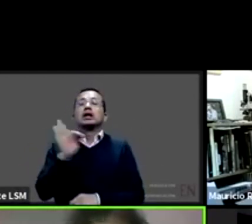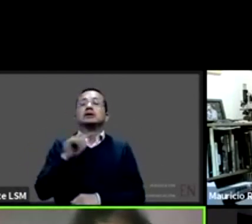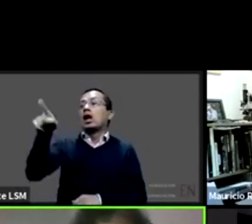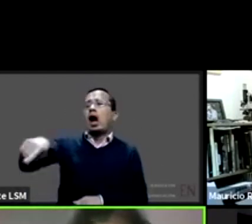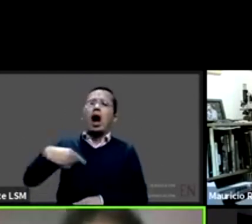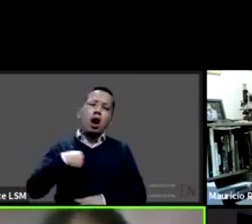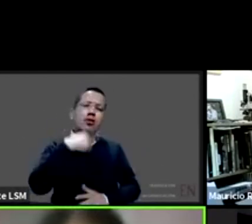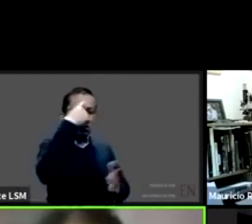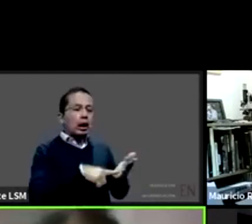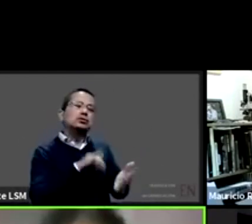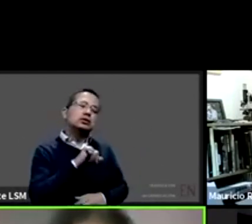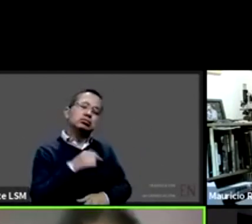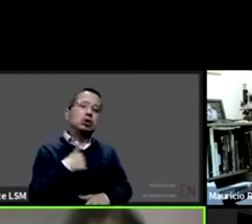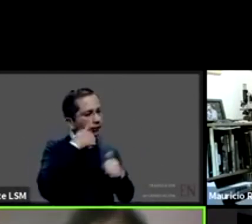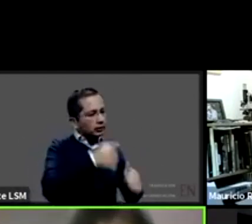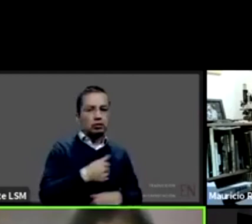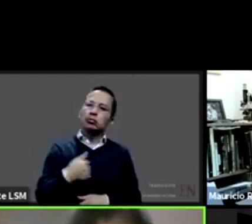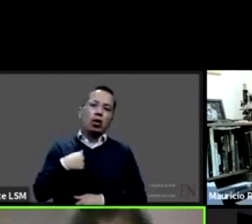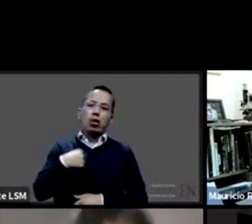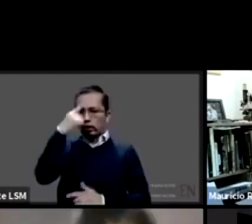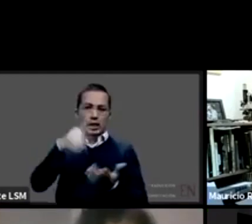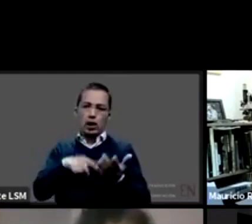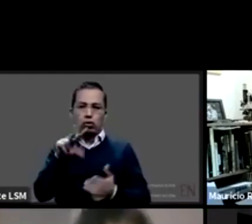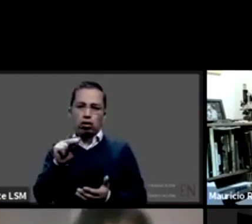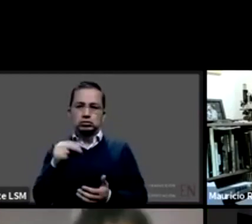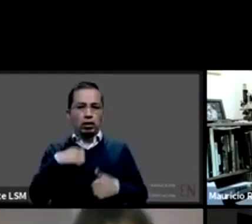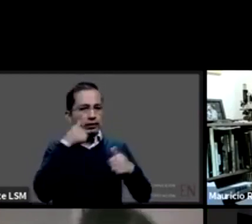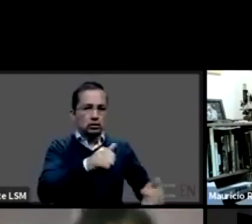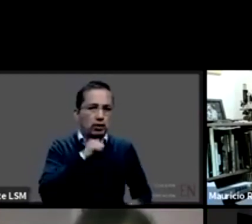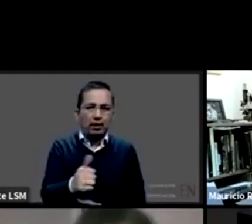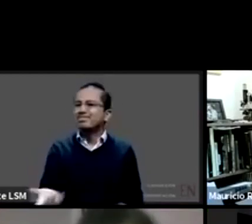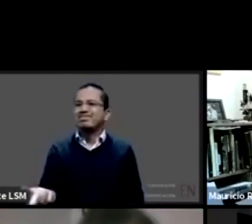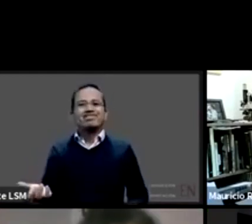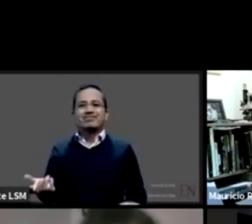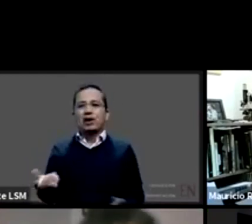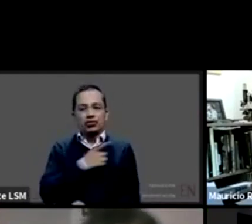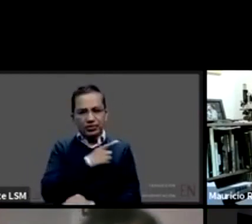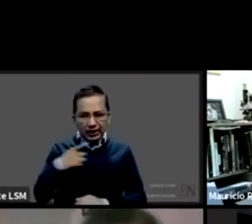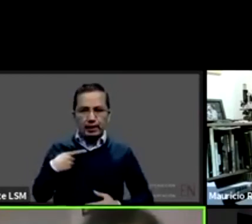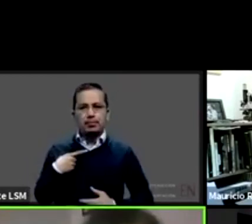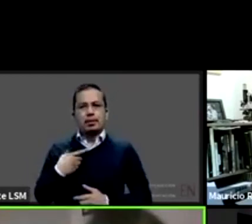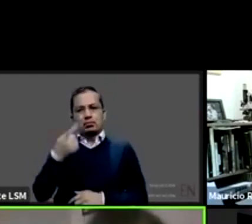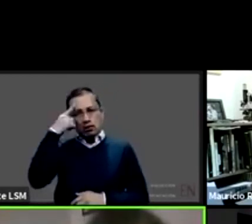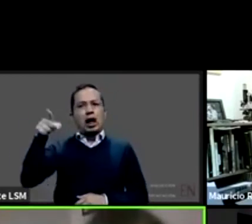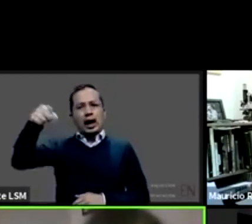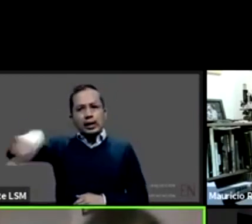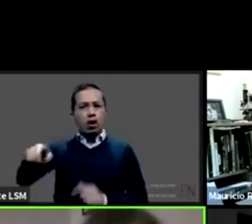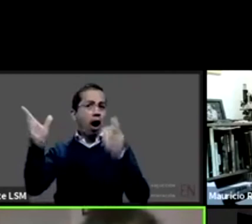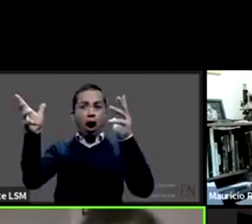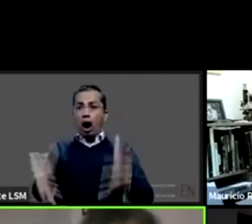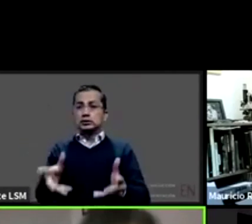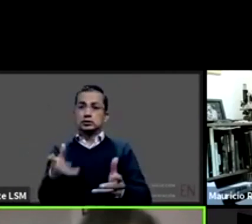¿no? o me parece que sí ¿no? si no interpretación exactamente si no básicamente una actuación yo creo que